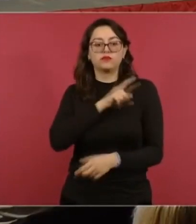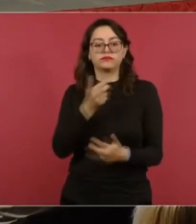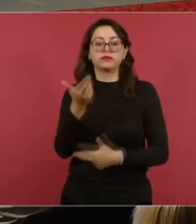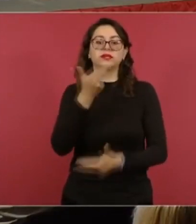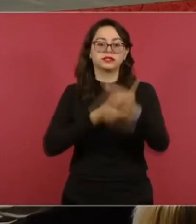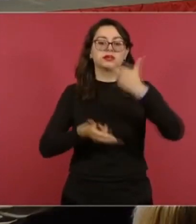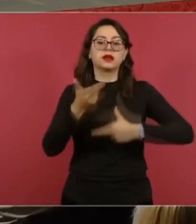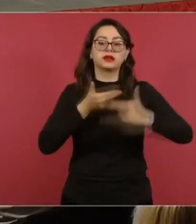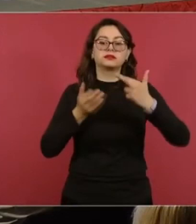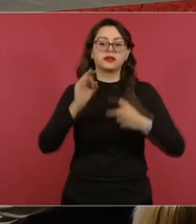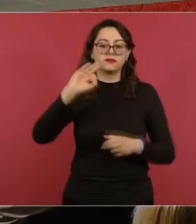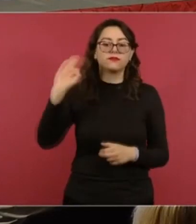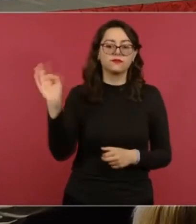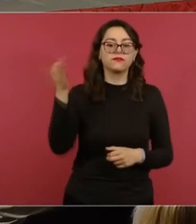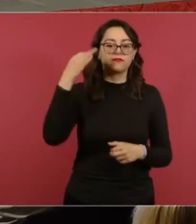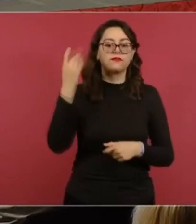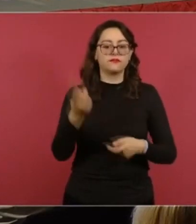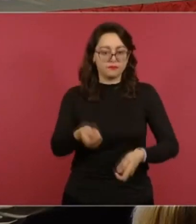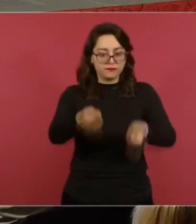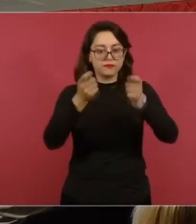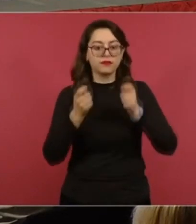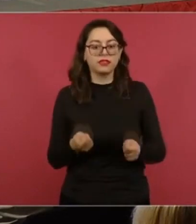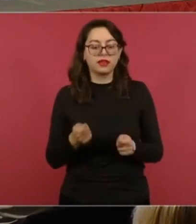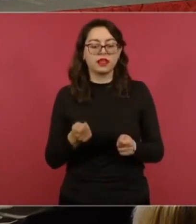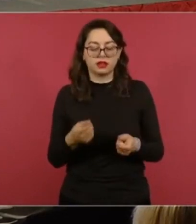ver el video.